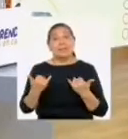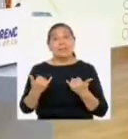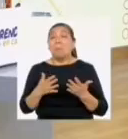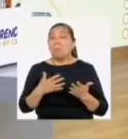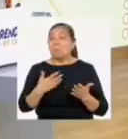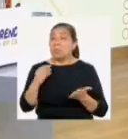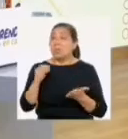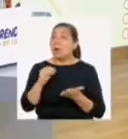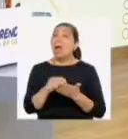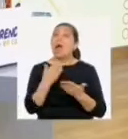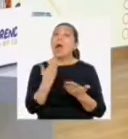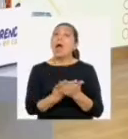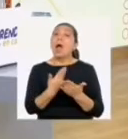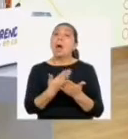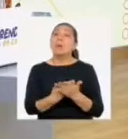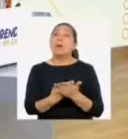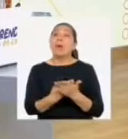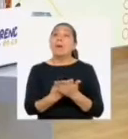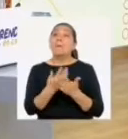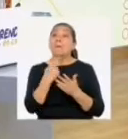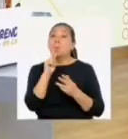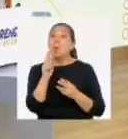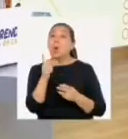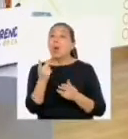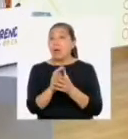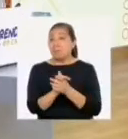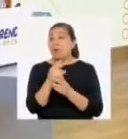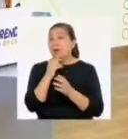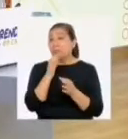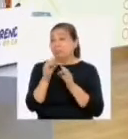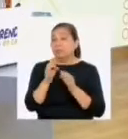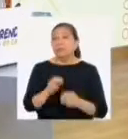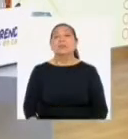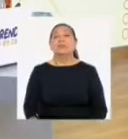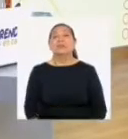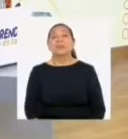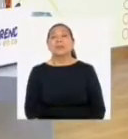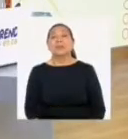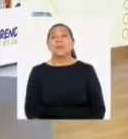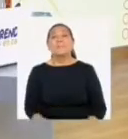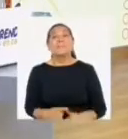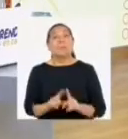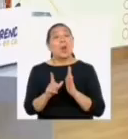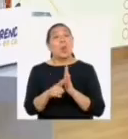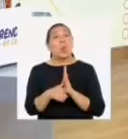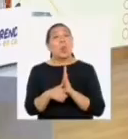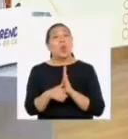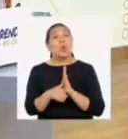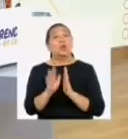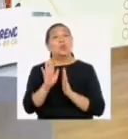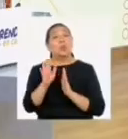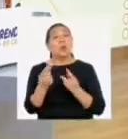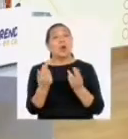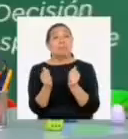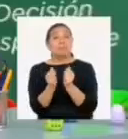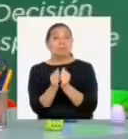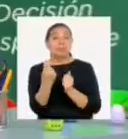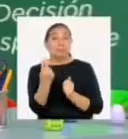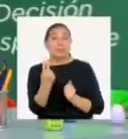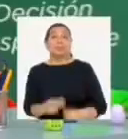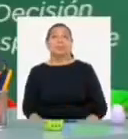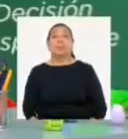este programa lo pondremos a prueba al escuchar unos mensajes de una pareja de amigos, Claudia y Pedro, pero luego les contaré sobre su relación.